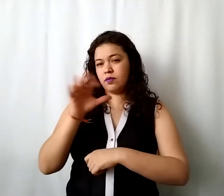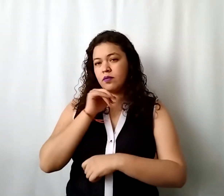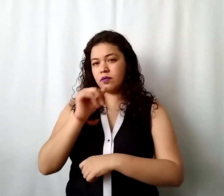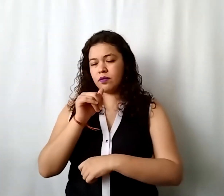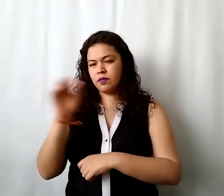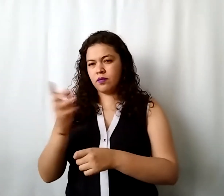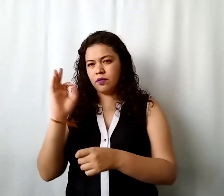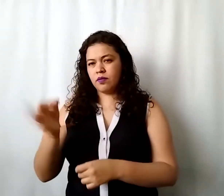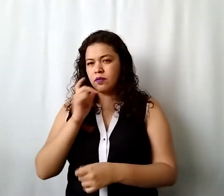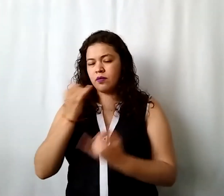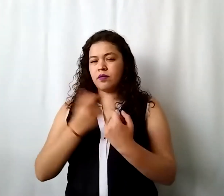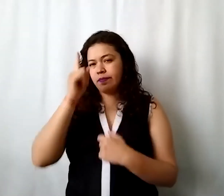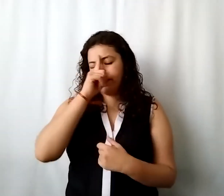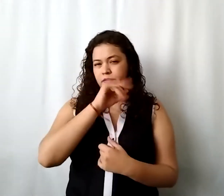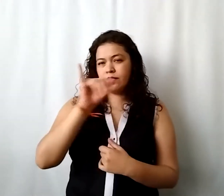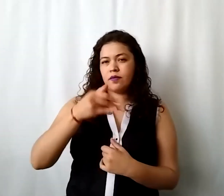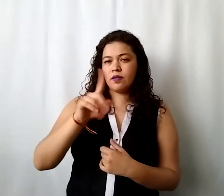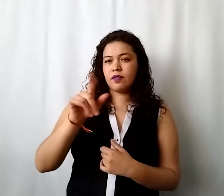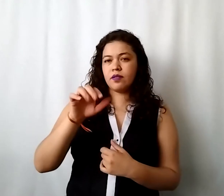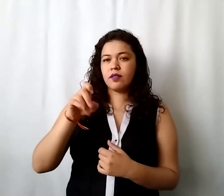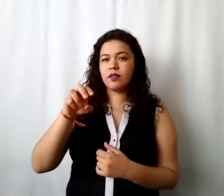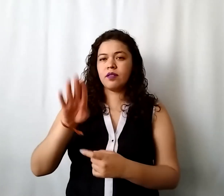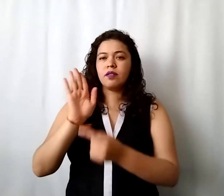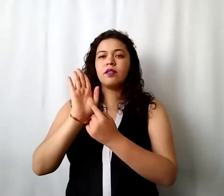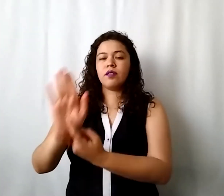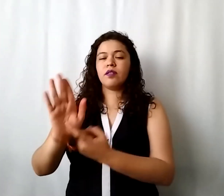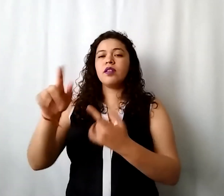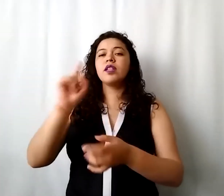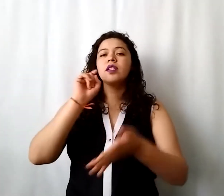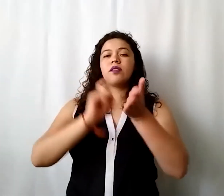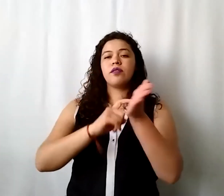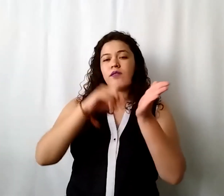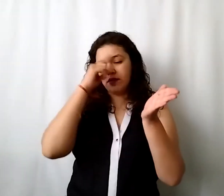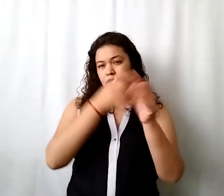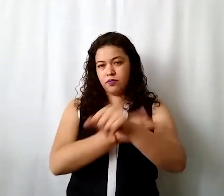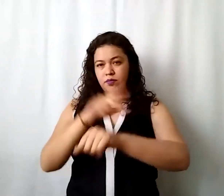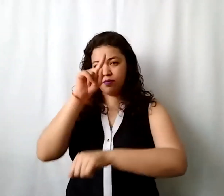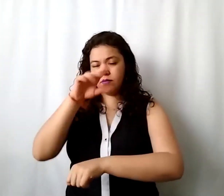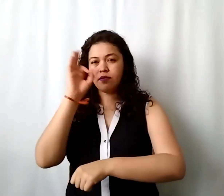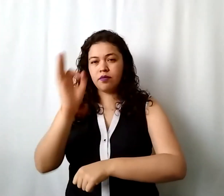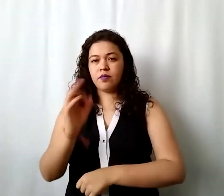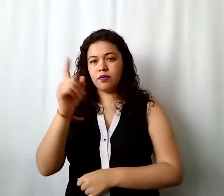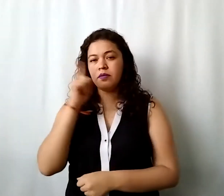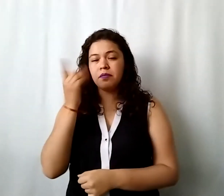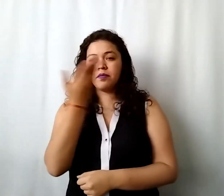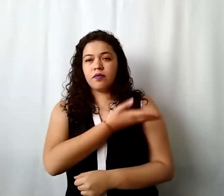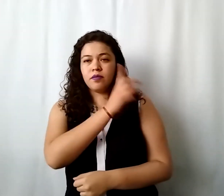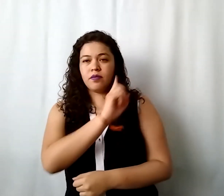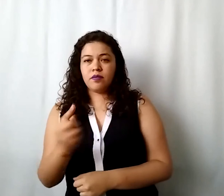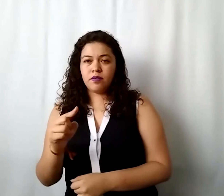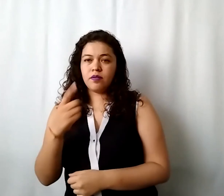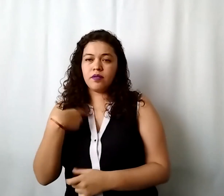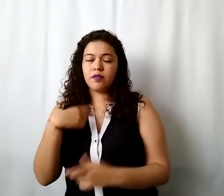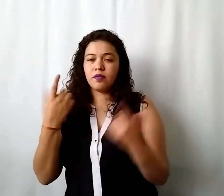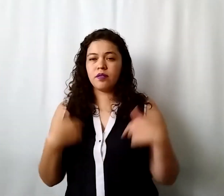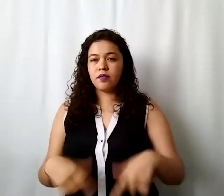instructivo que les mostró Jasmine entonces vamos a abrirle aquí donde dice solicitud de aprobación si se fijan aquí del lado derecho se abrió mi